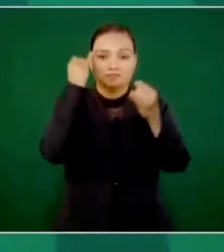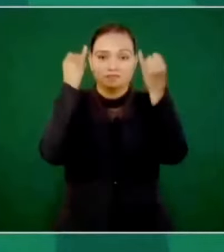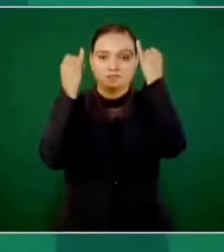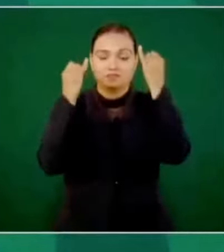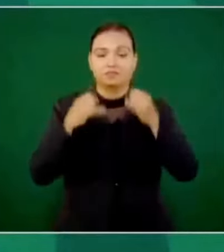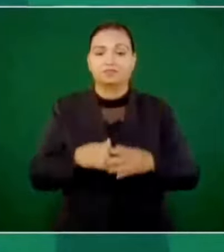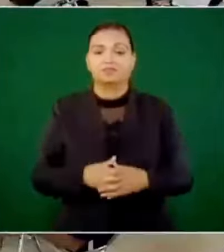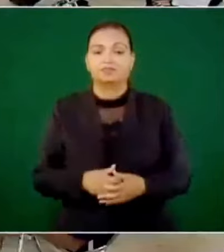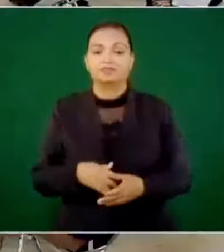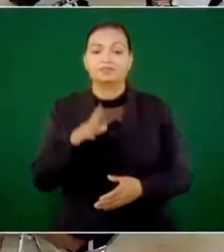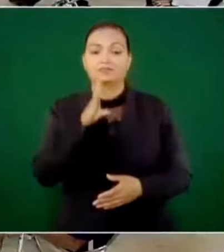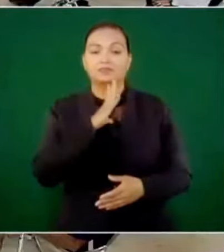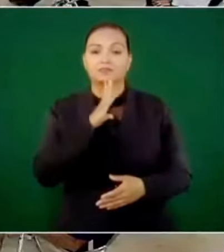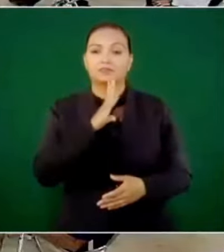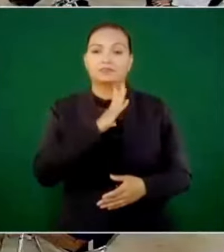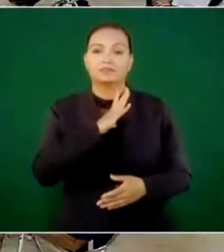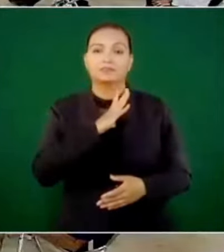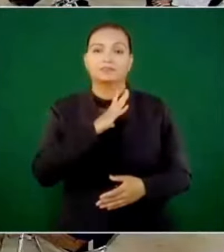había